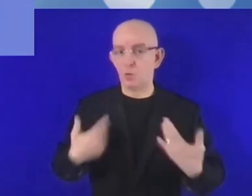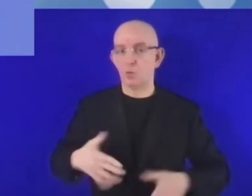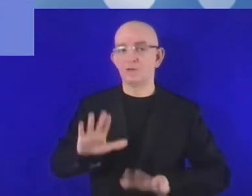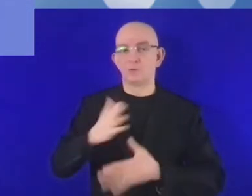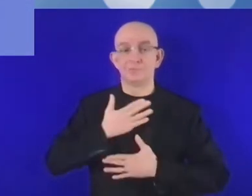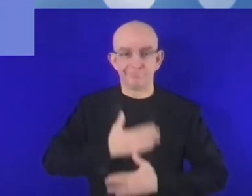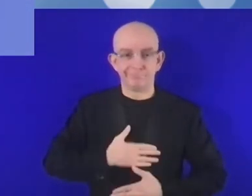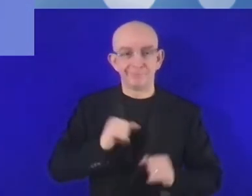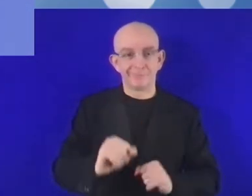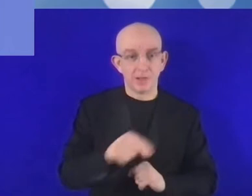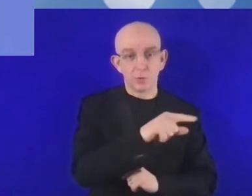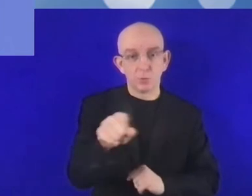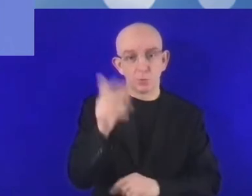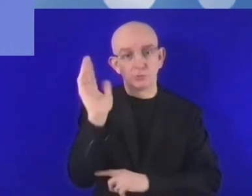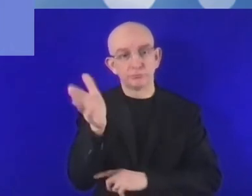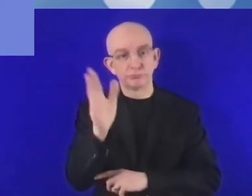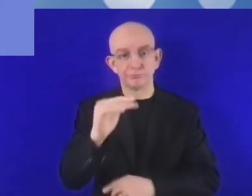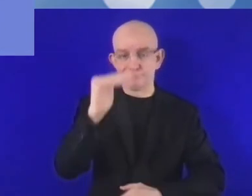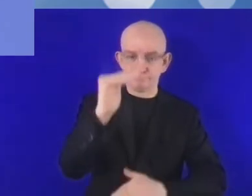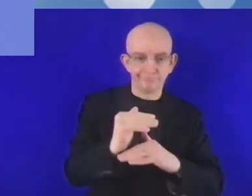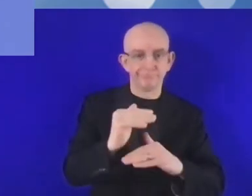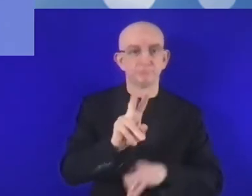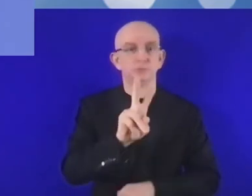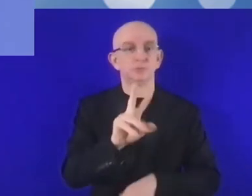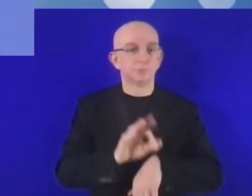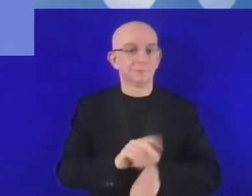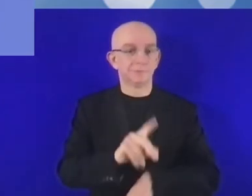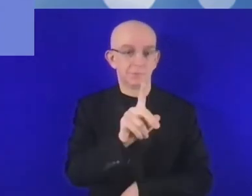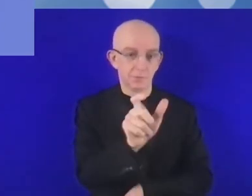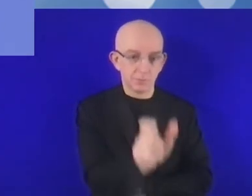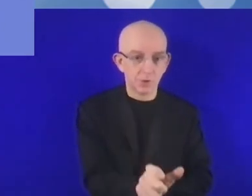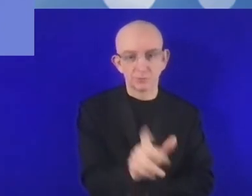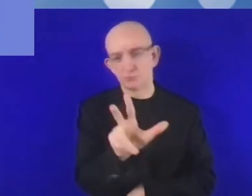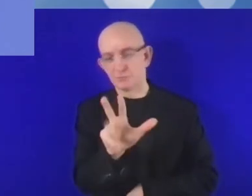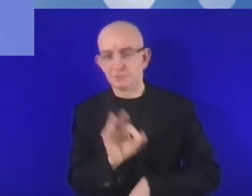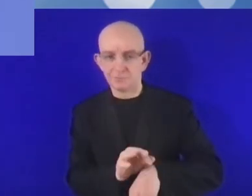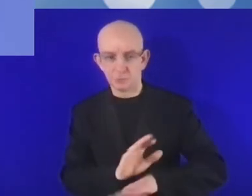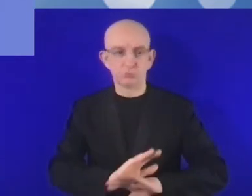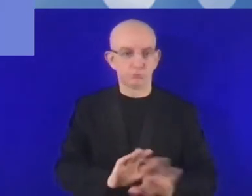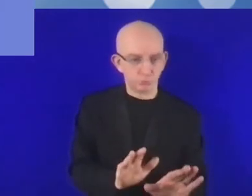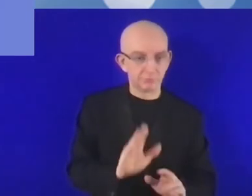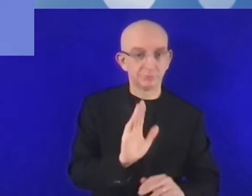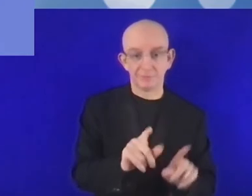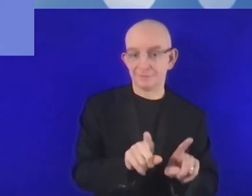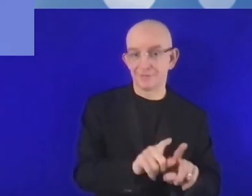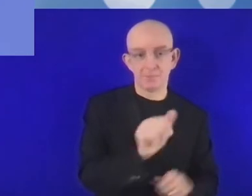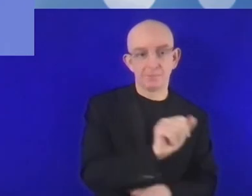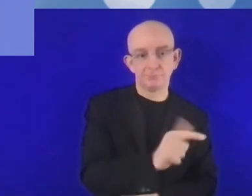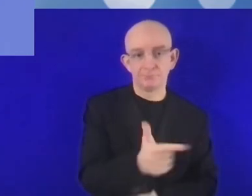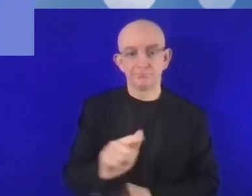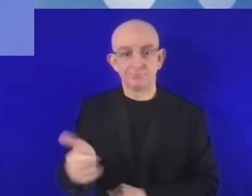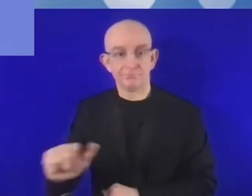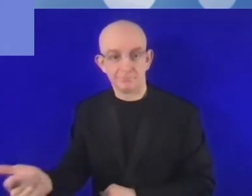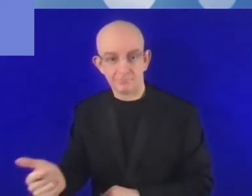pedirles que cada uno de nuestros participantes tomen la palabra por dos, tres minutos.